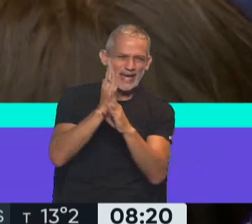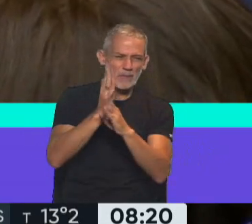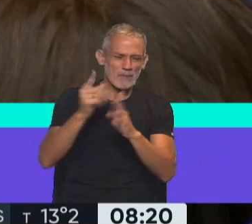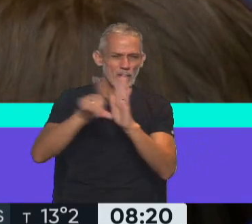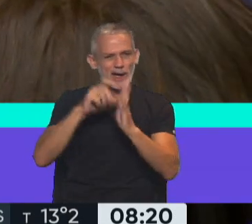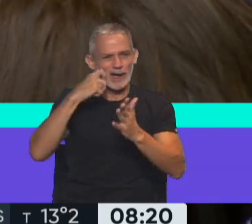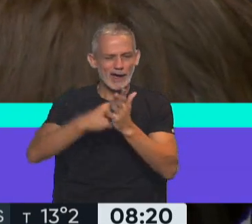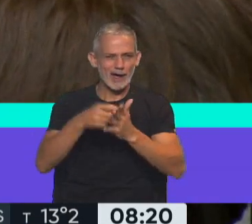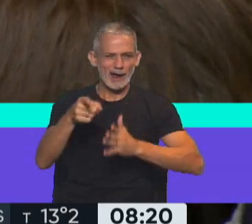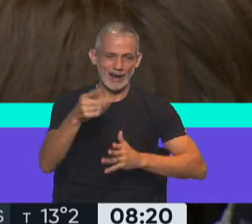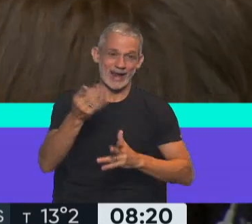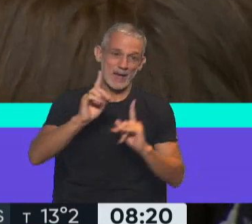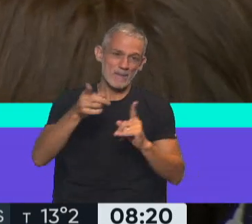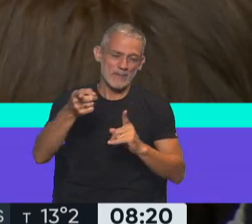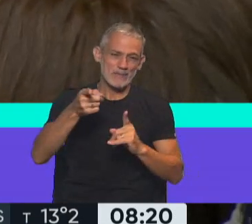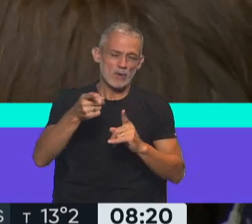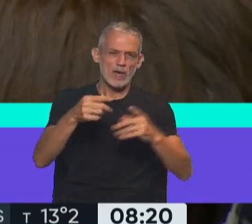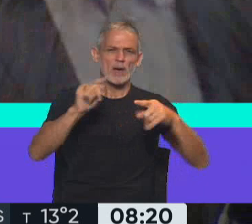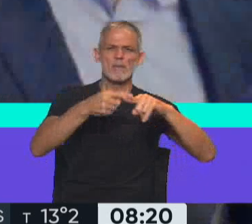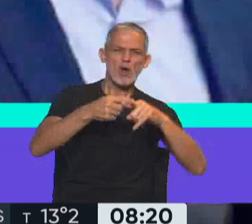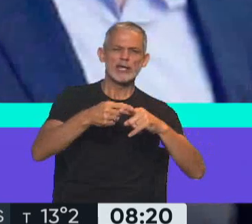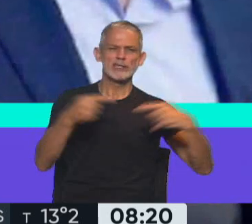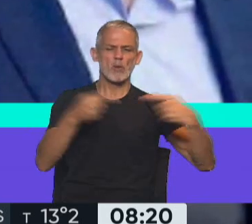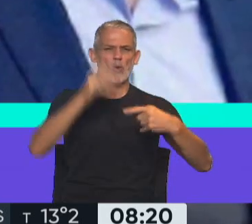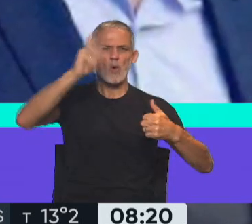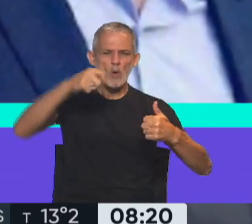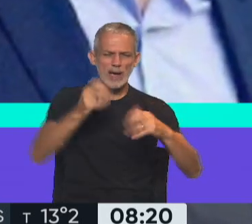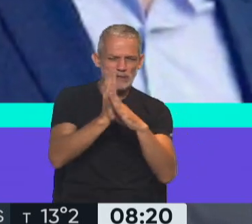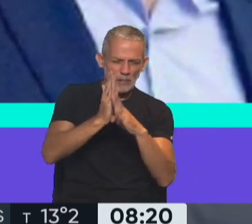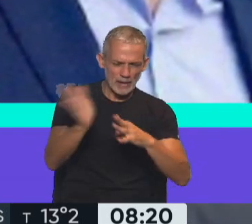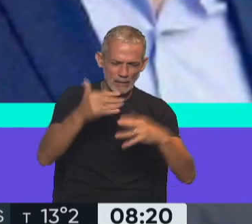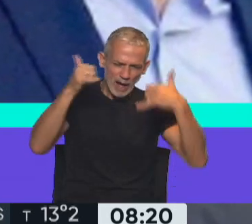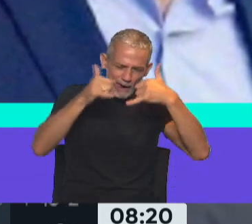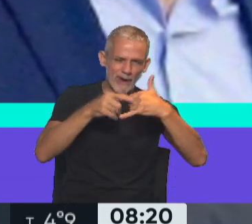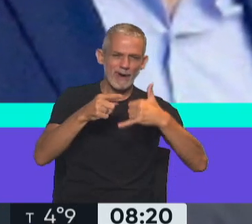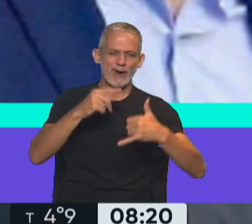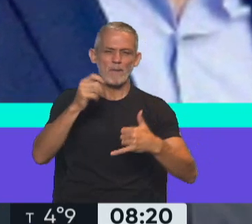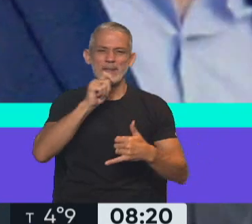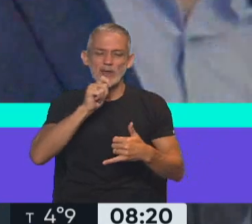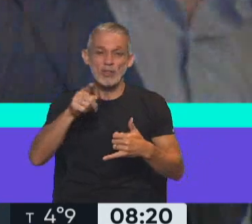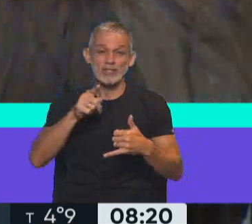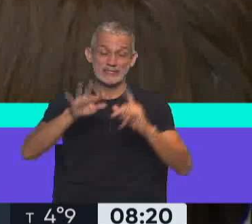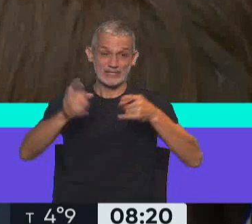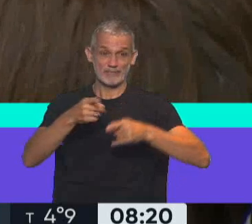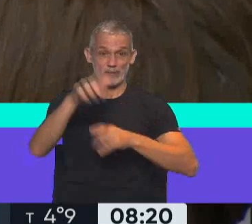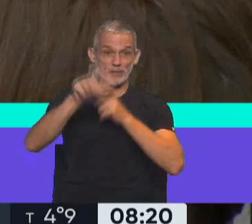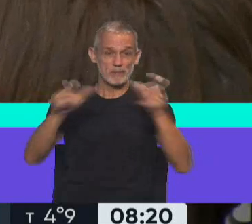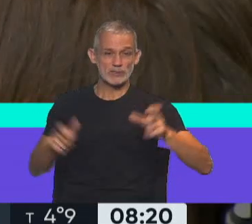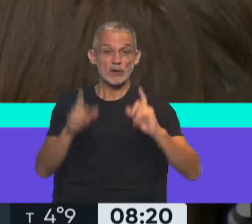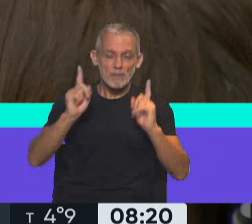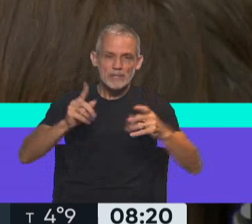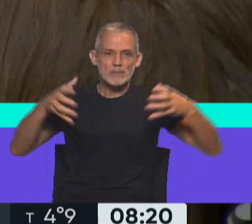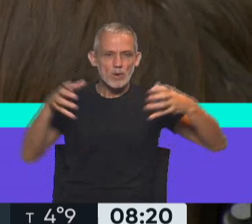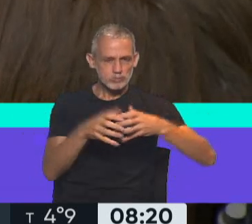un espionaje también de rivales políticos, jueces, periodistas, e incluso miembros del propio